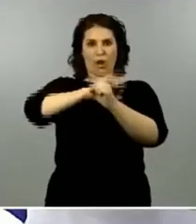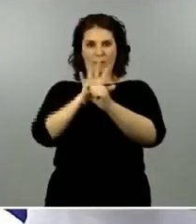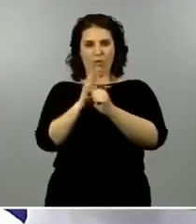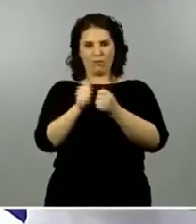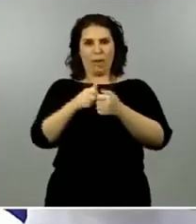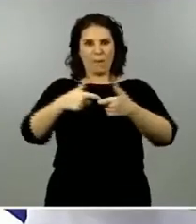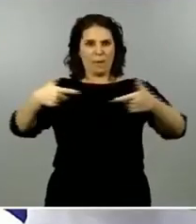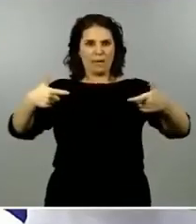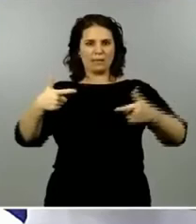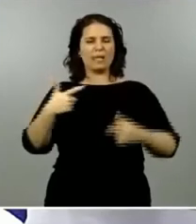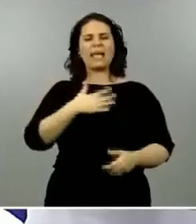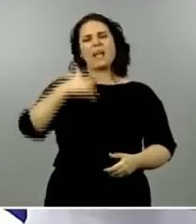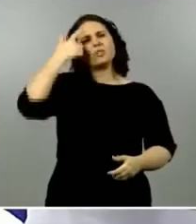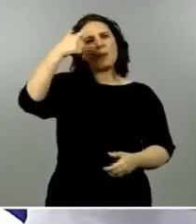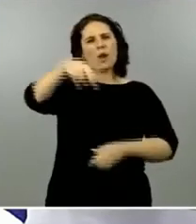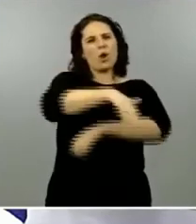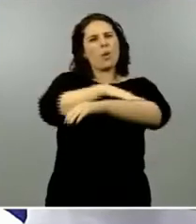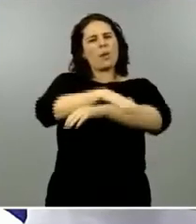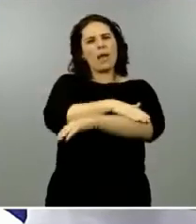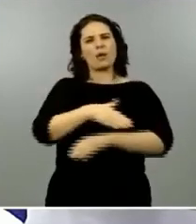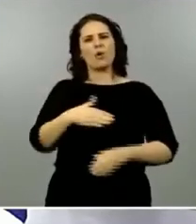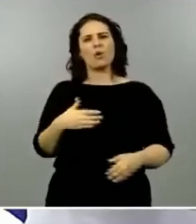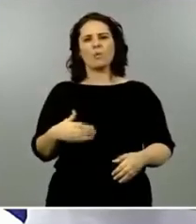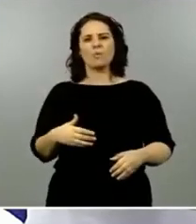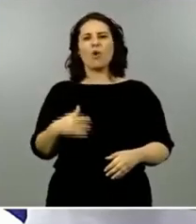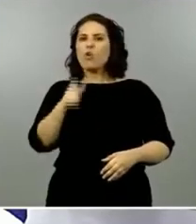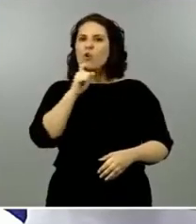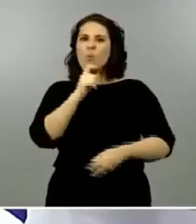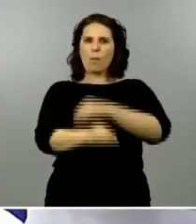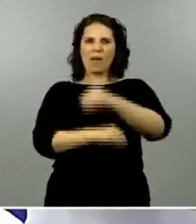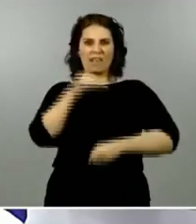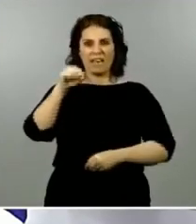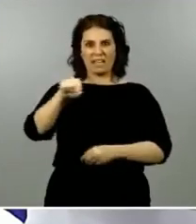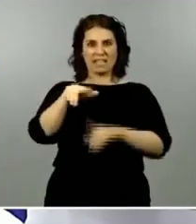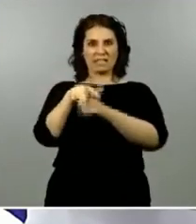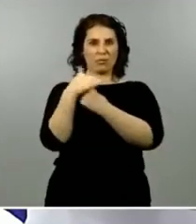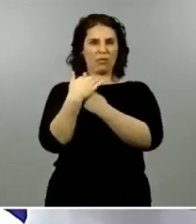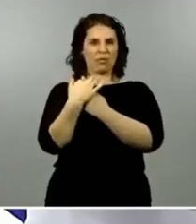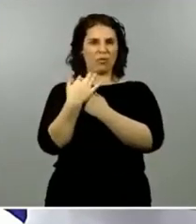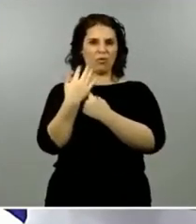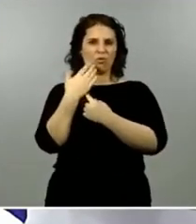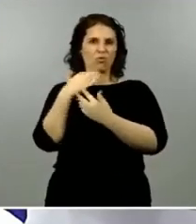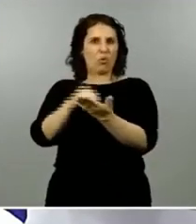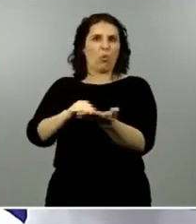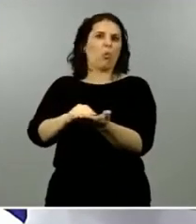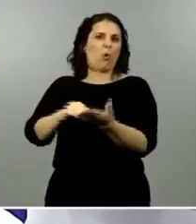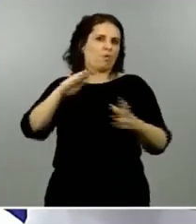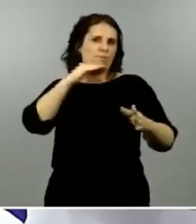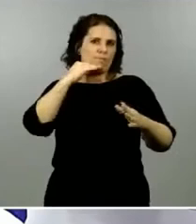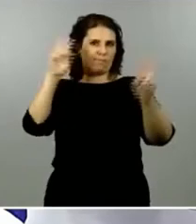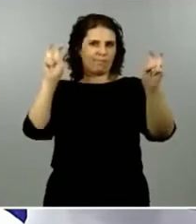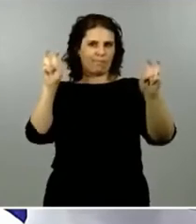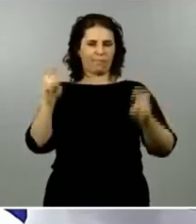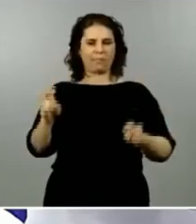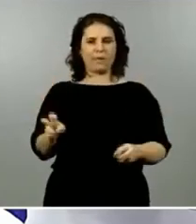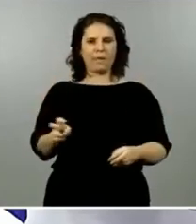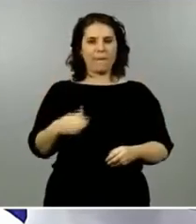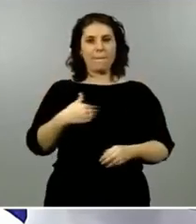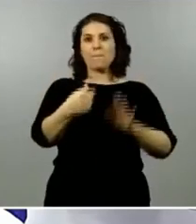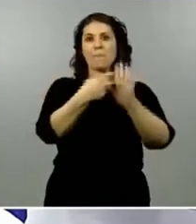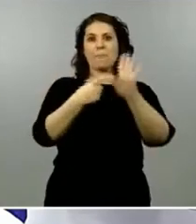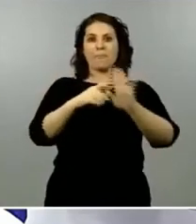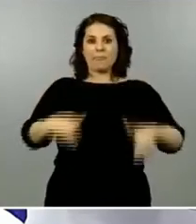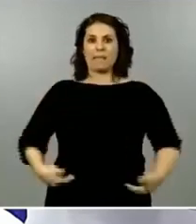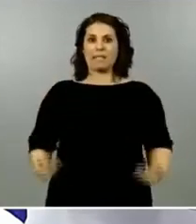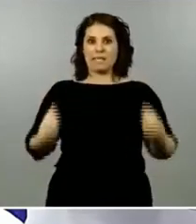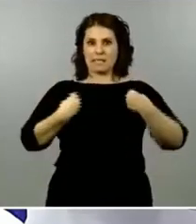para intentar paliar esta lacra que se está generando y en la desescalada teniendo en cuenta que atención primaria va a ser clave